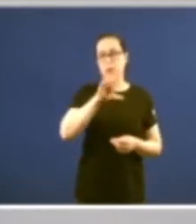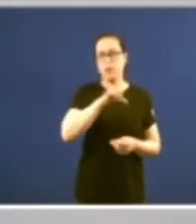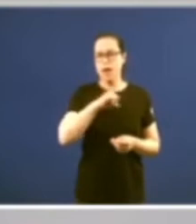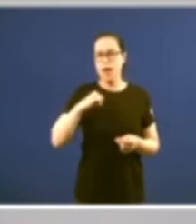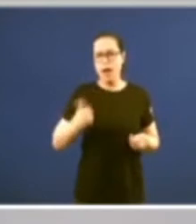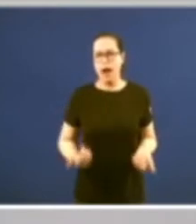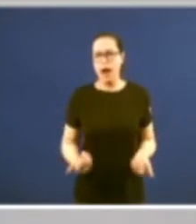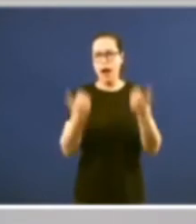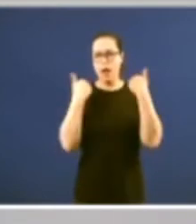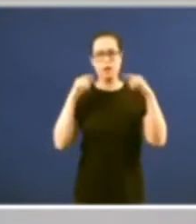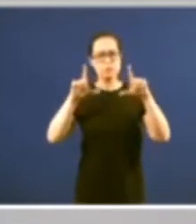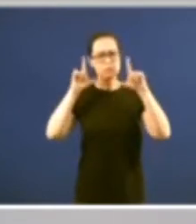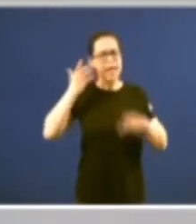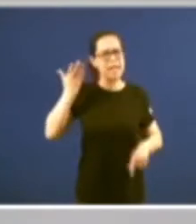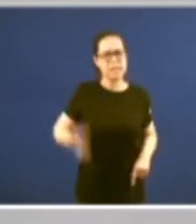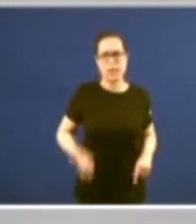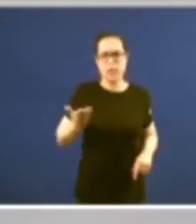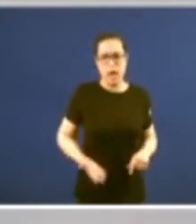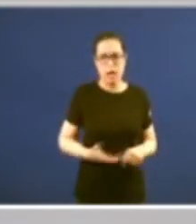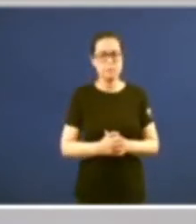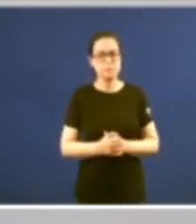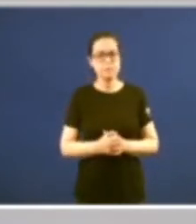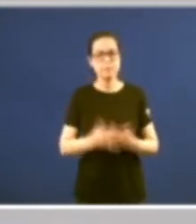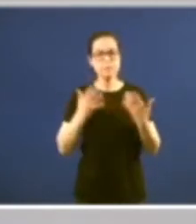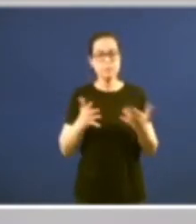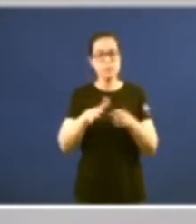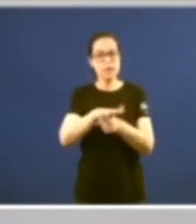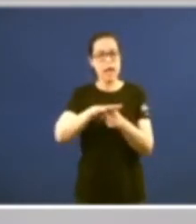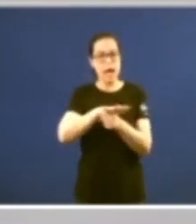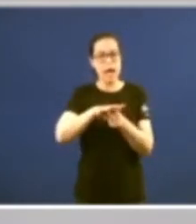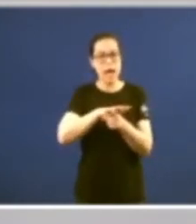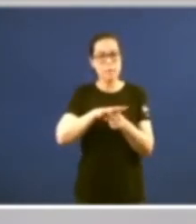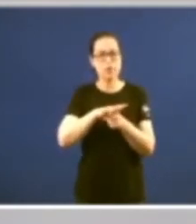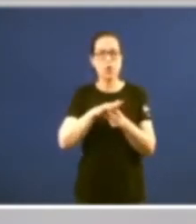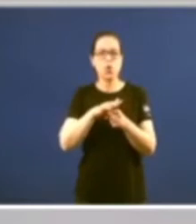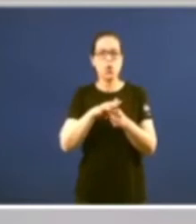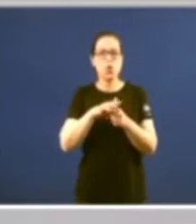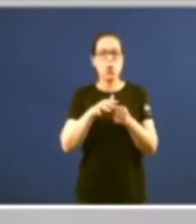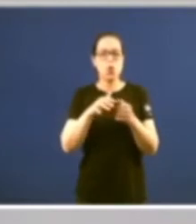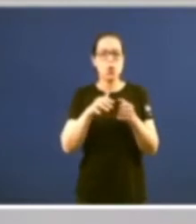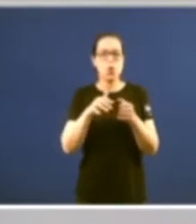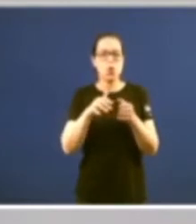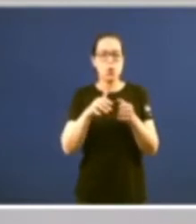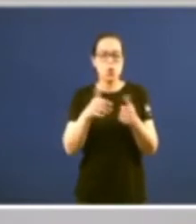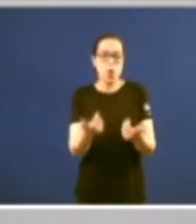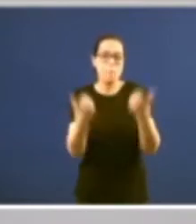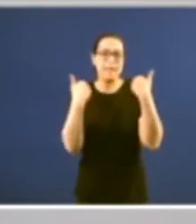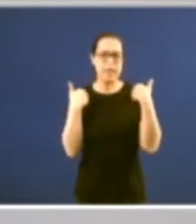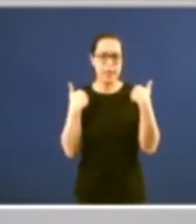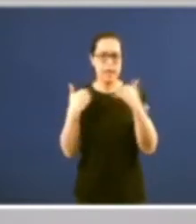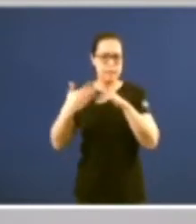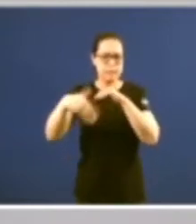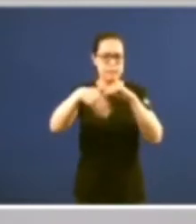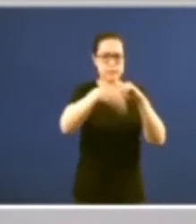un protagonismo esencial por consiguiente el ámbito de la delimitación de las competencias en